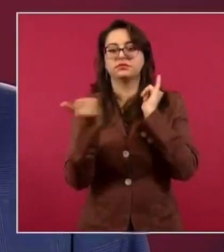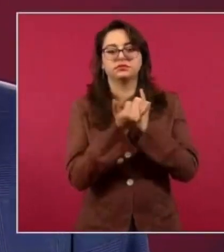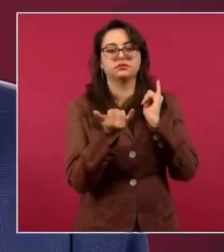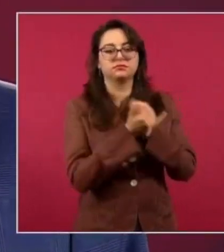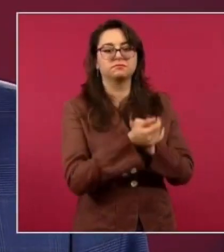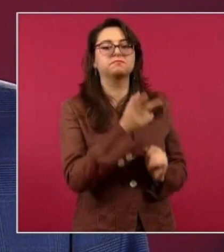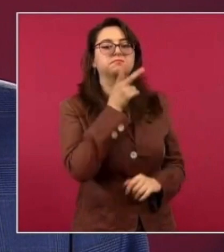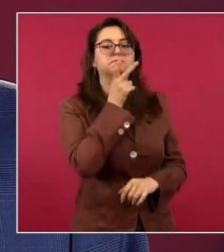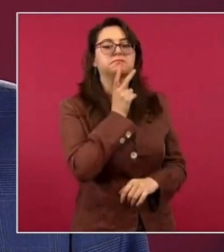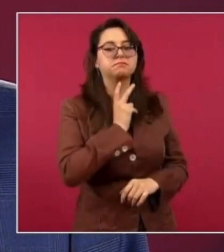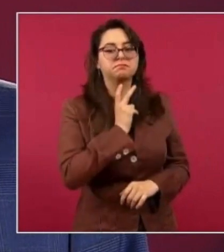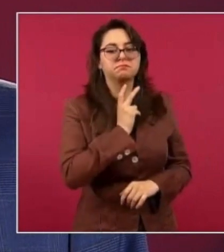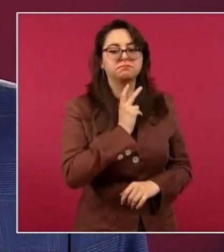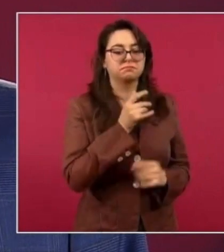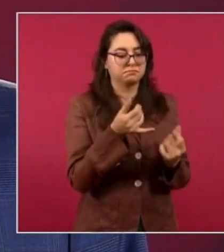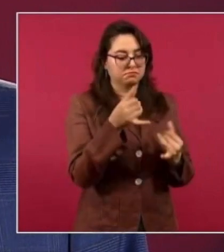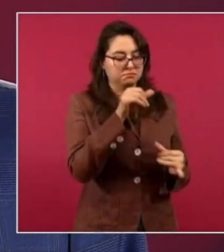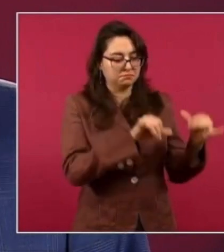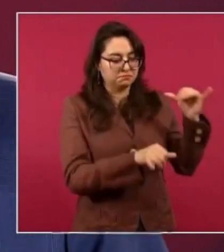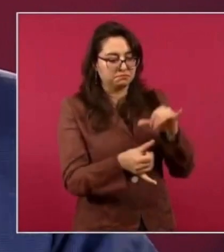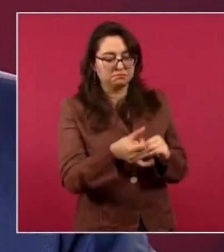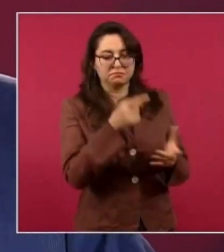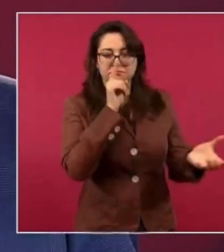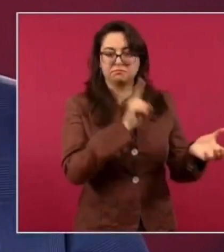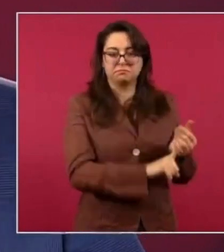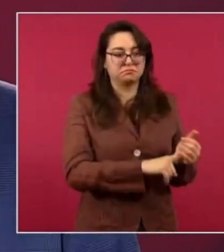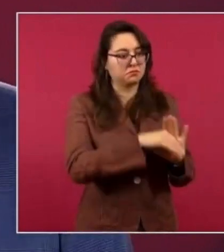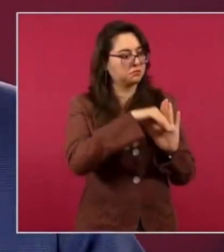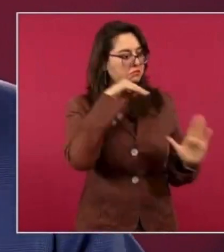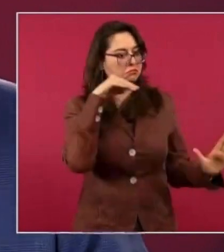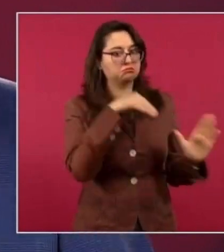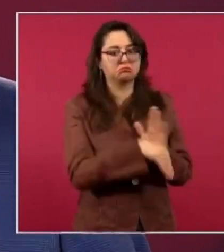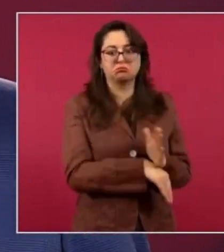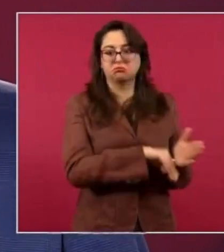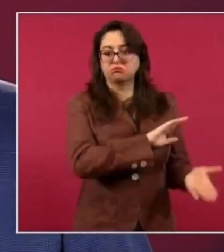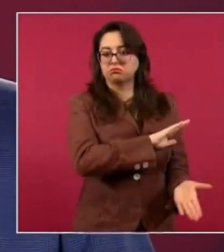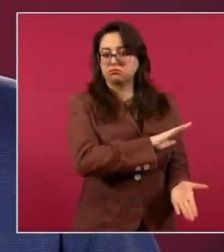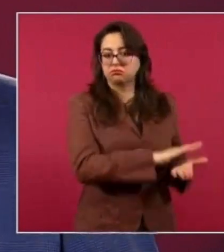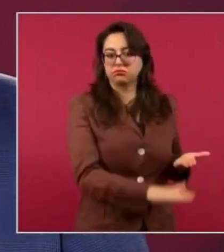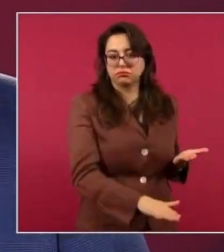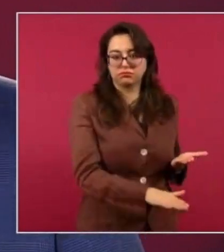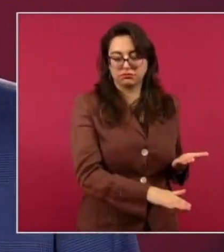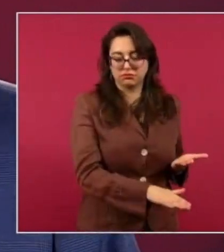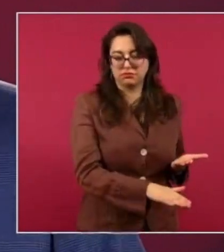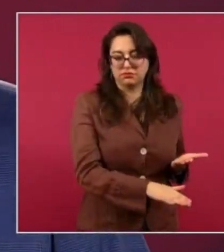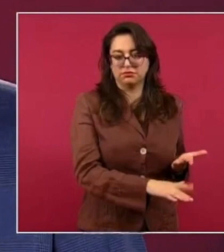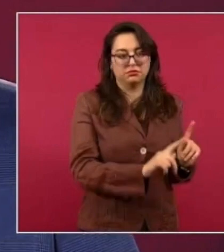para que la Comisión Federal